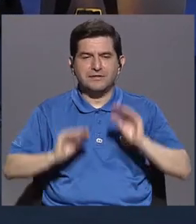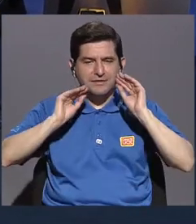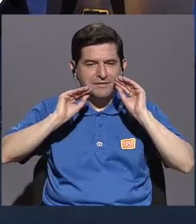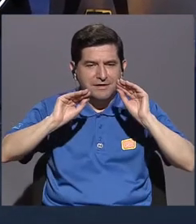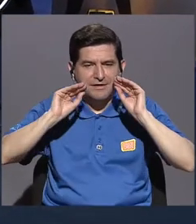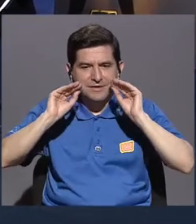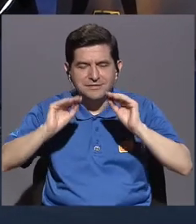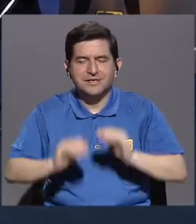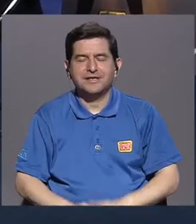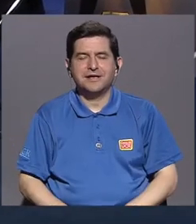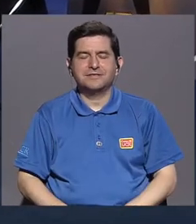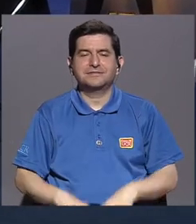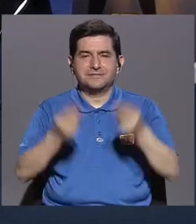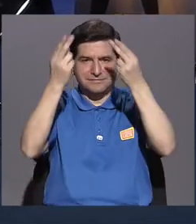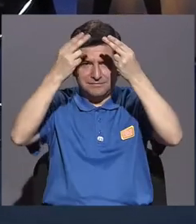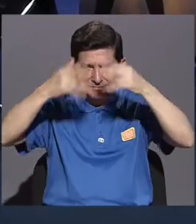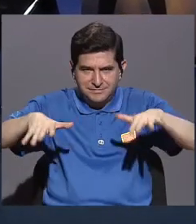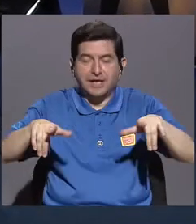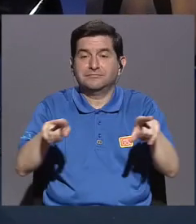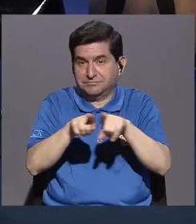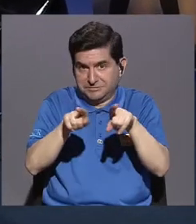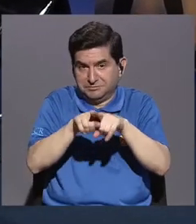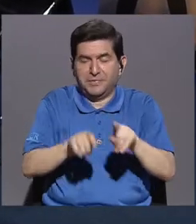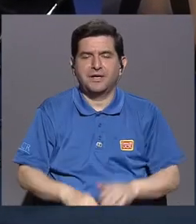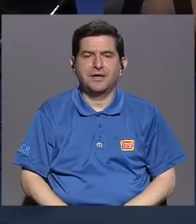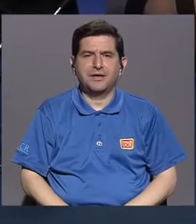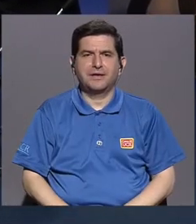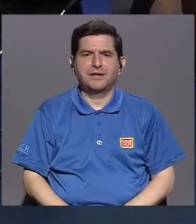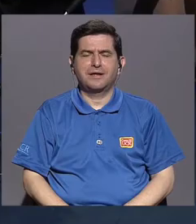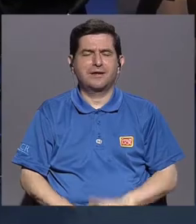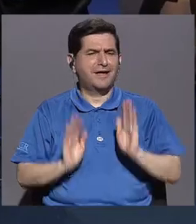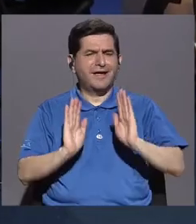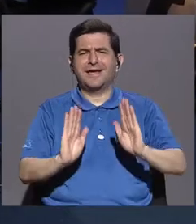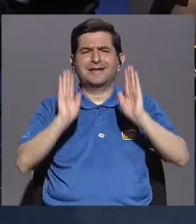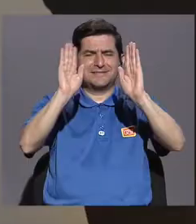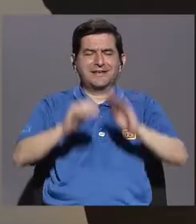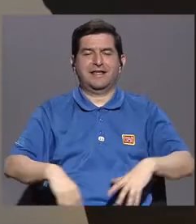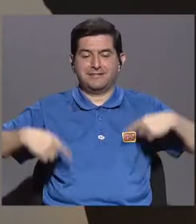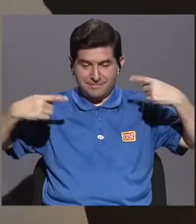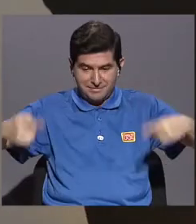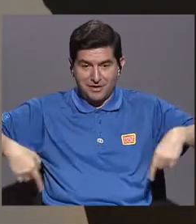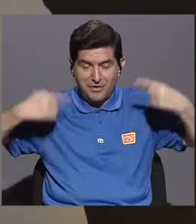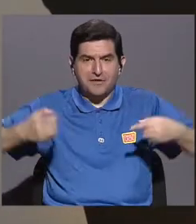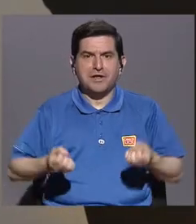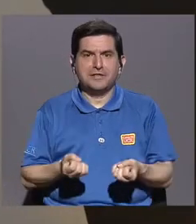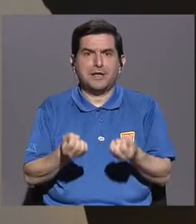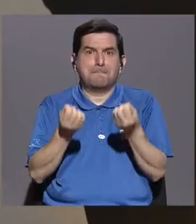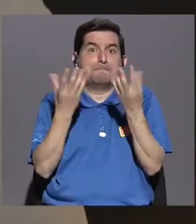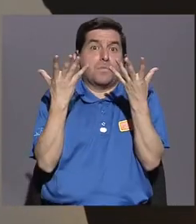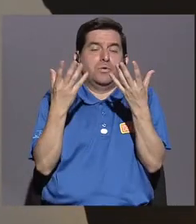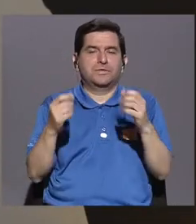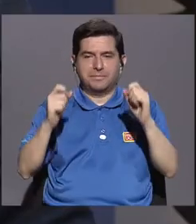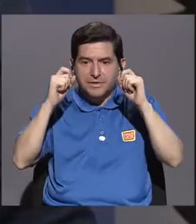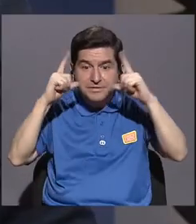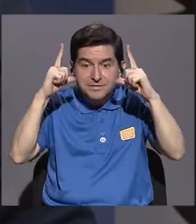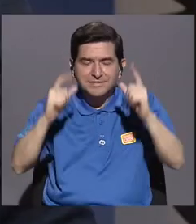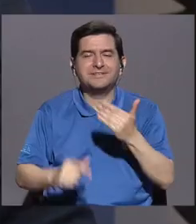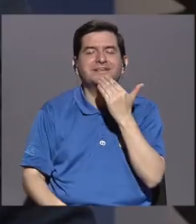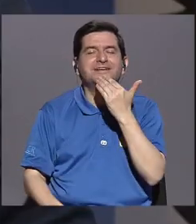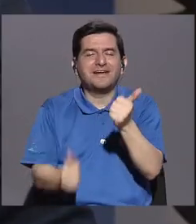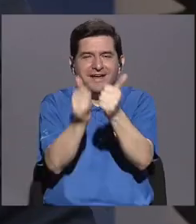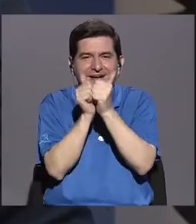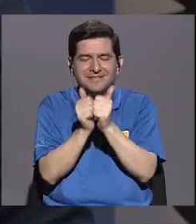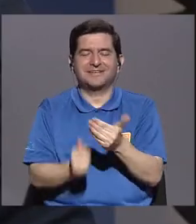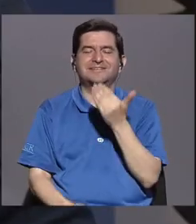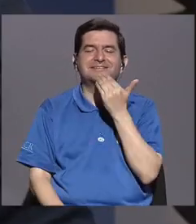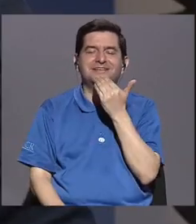mediática, si se quiere. Una cosa muy maravillosa, una carreta llena de sorpresas. Alberto, bienvenido y muchas gracias por acompañarnos. Muchísimas